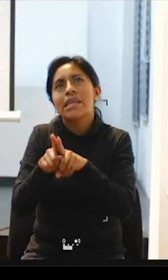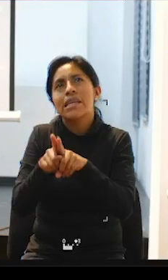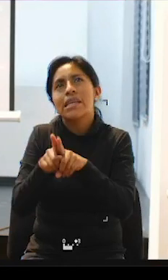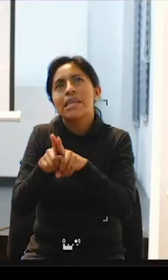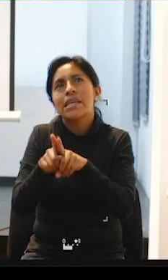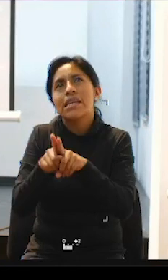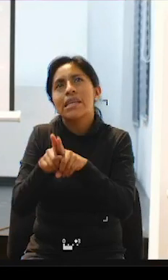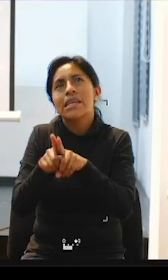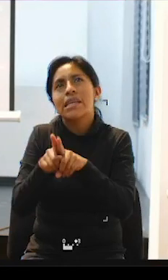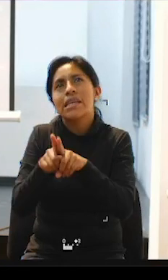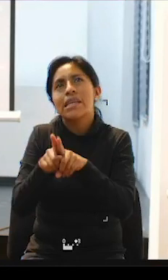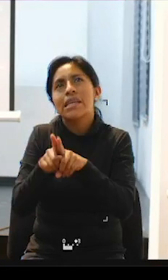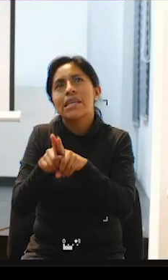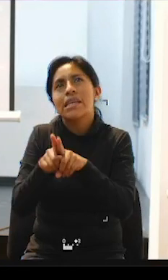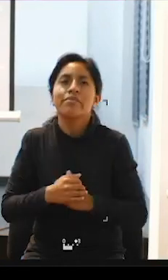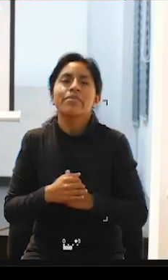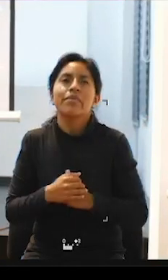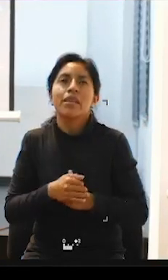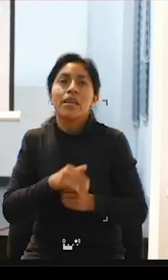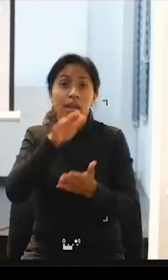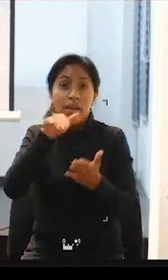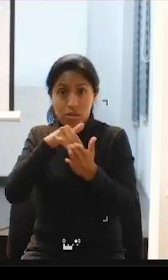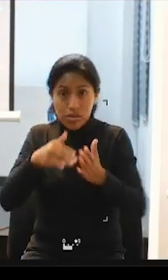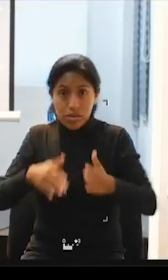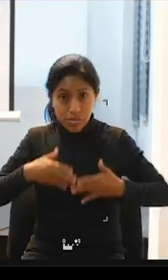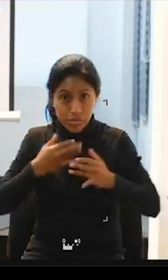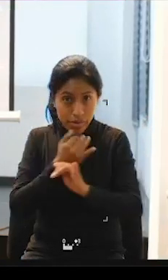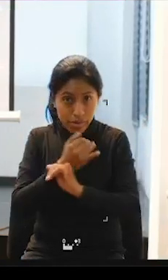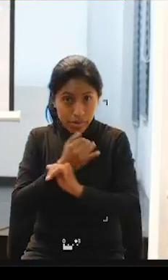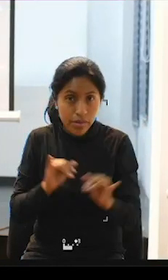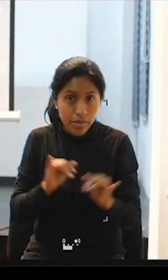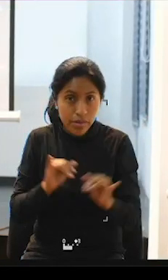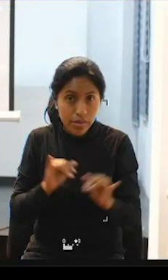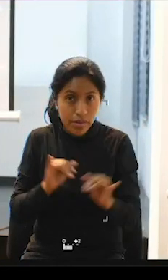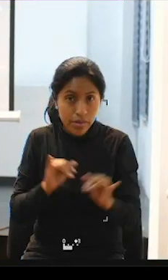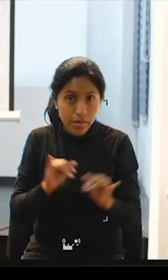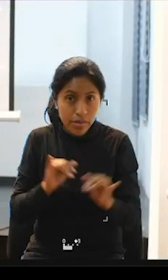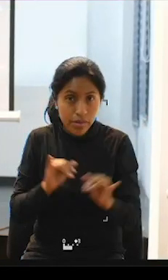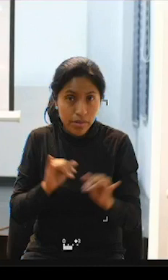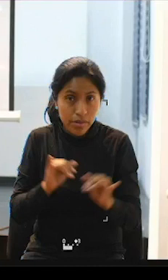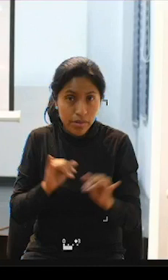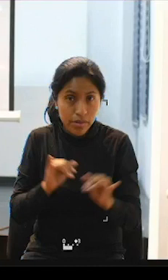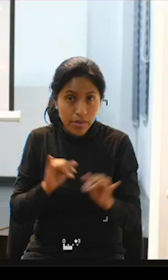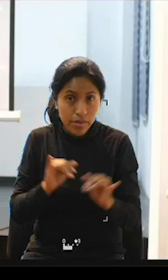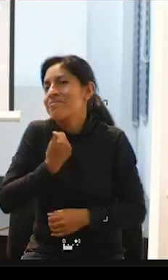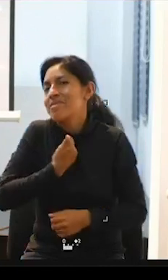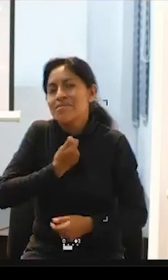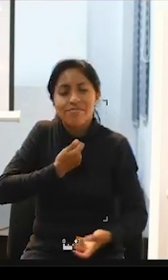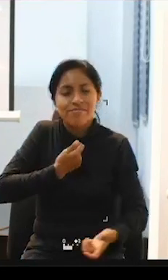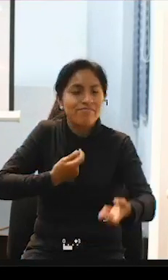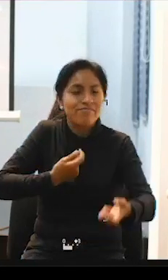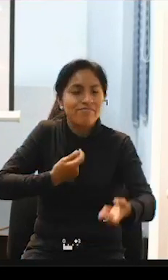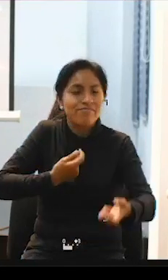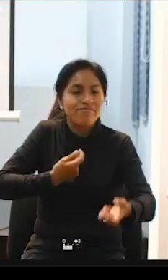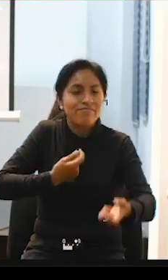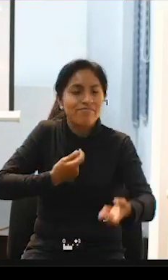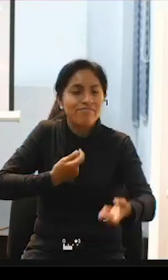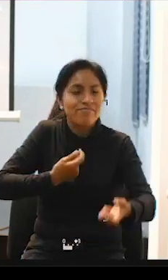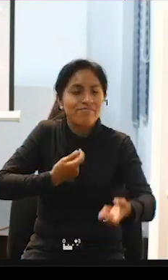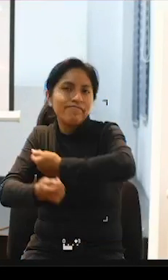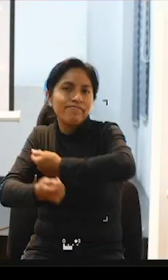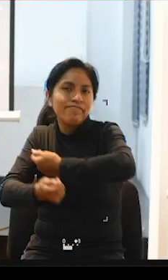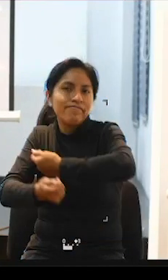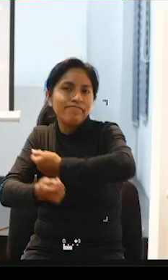sin embargo en los centros de vida independiente nosotros nos autogestionamos hacemos actividades para